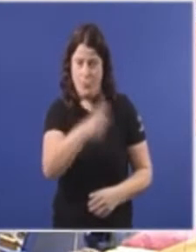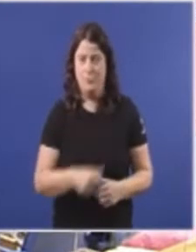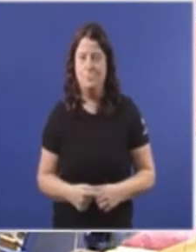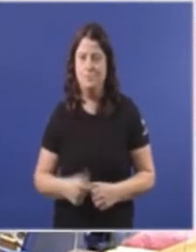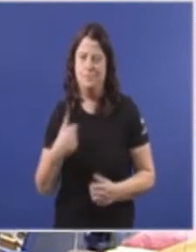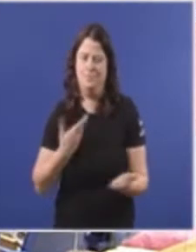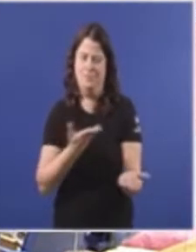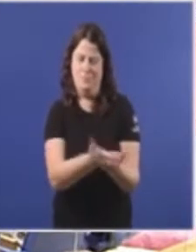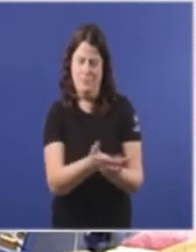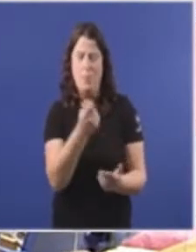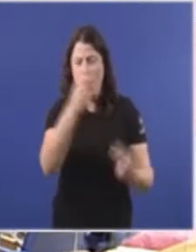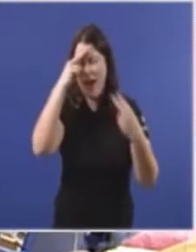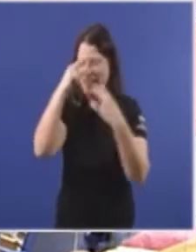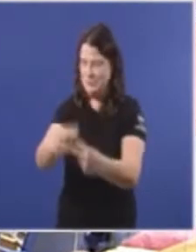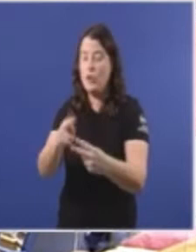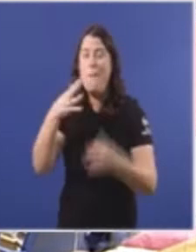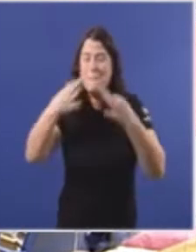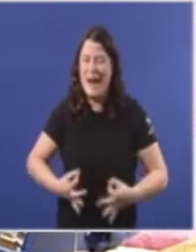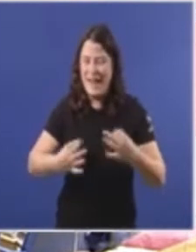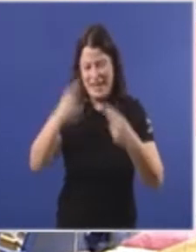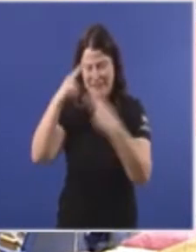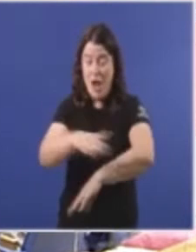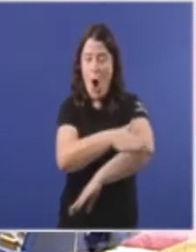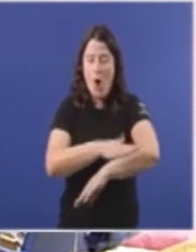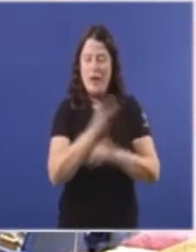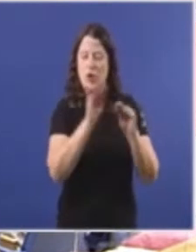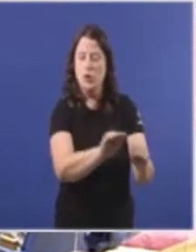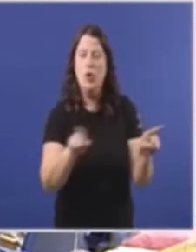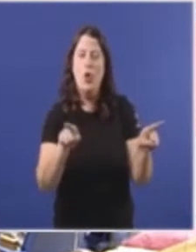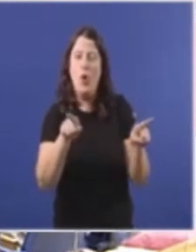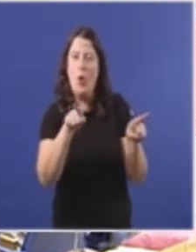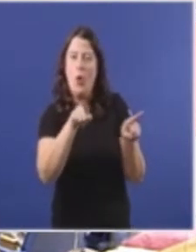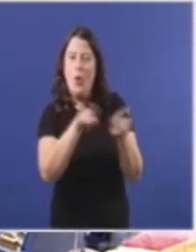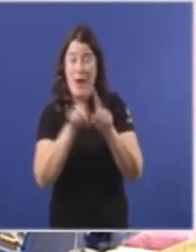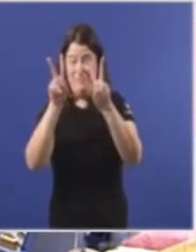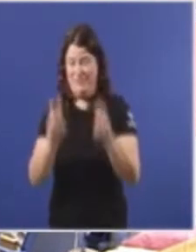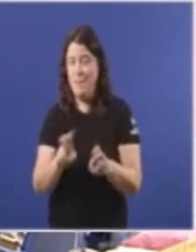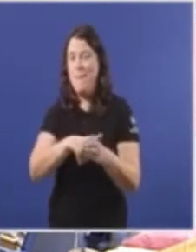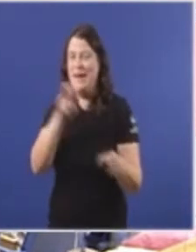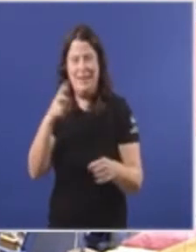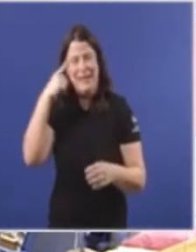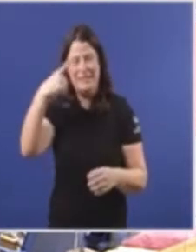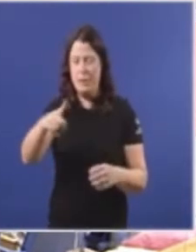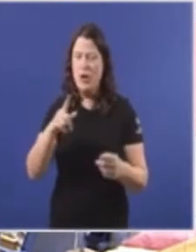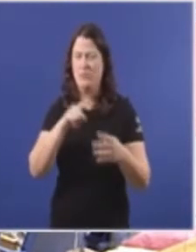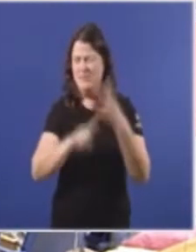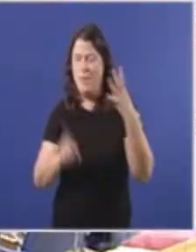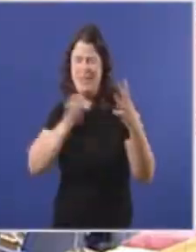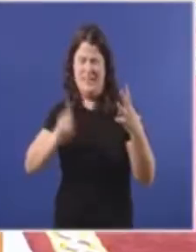nada Moito Respeto a verdade O seu goberno Está acorralado No caso de Berín Pola sucesión De mentiras